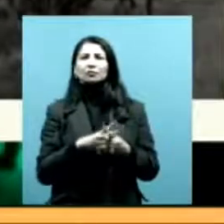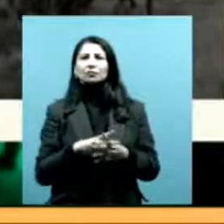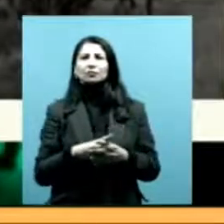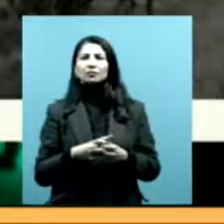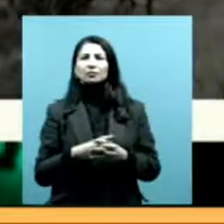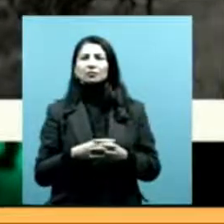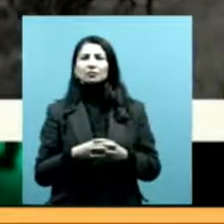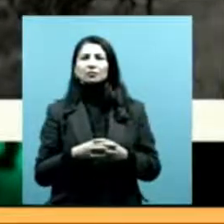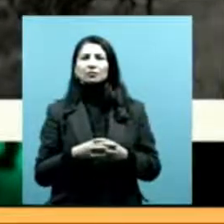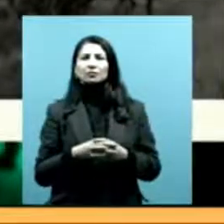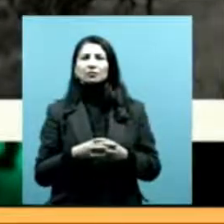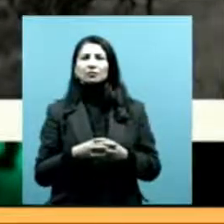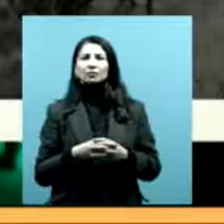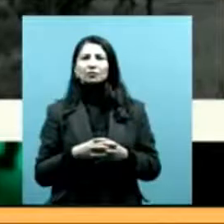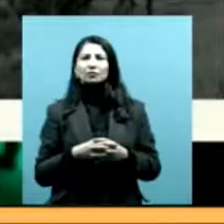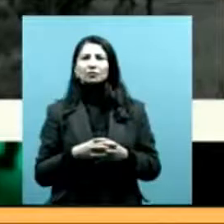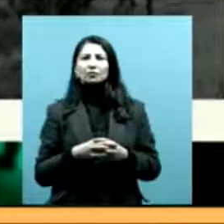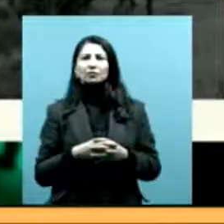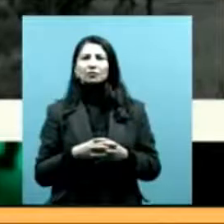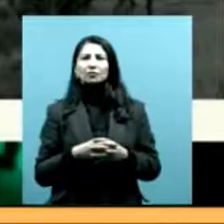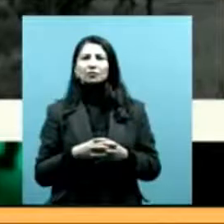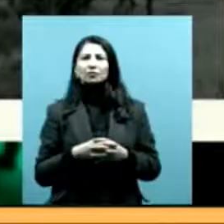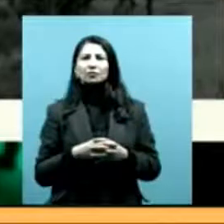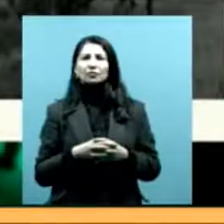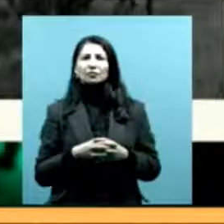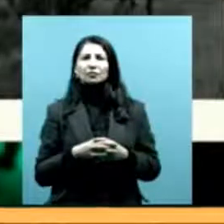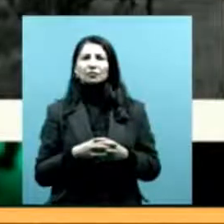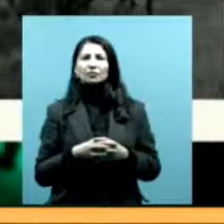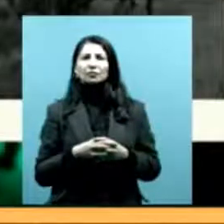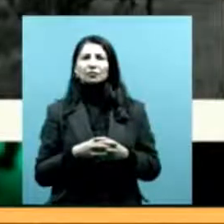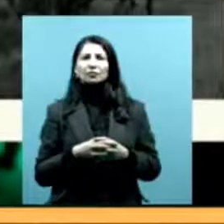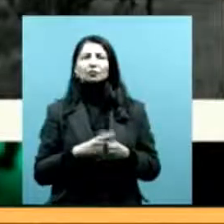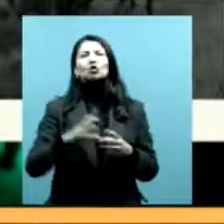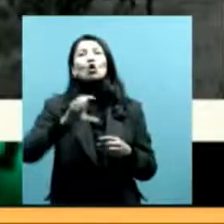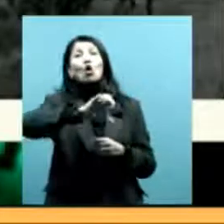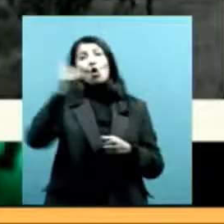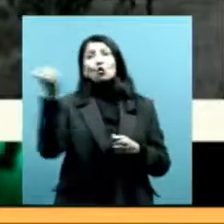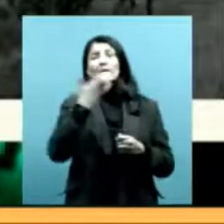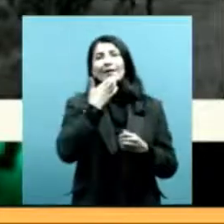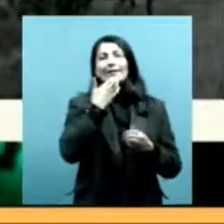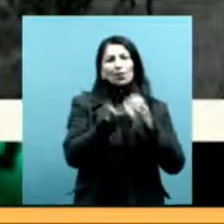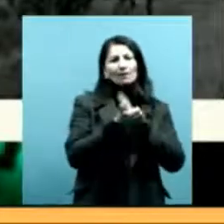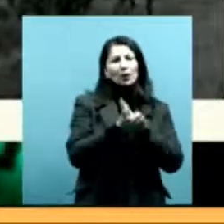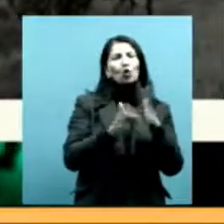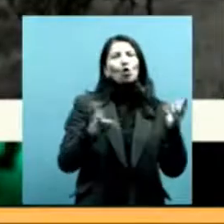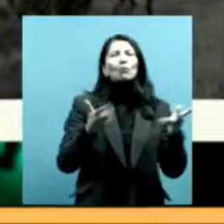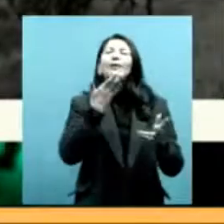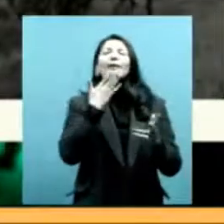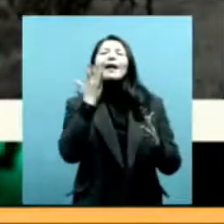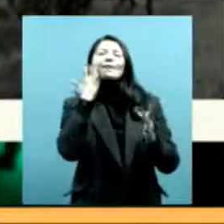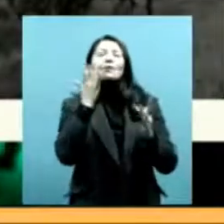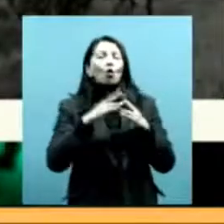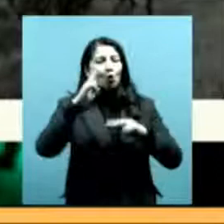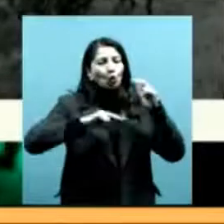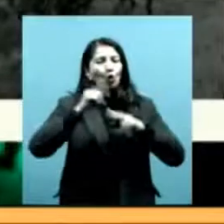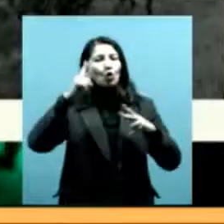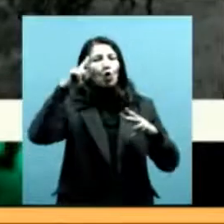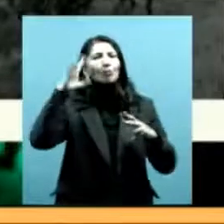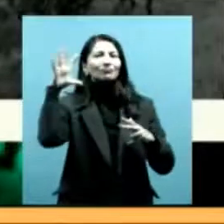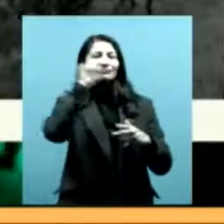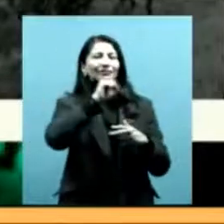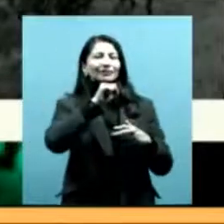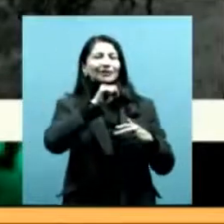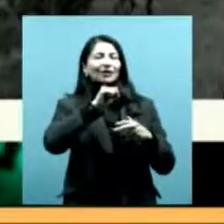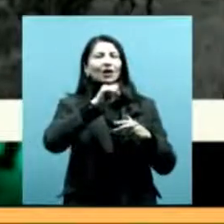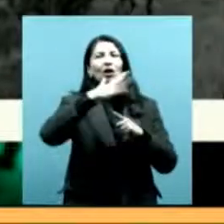Decíamos que otro camino metodológico es empezar a crear contextos para poder discutir esos